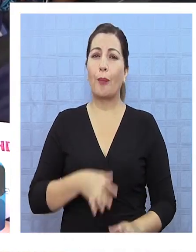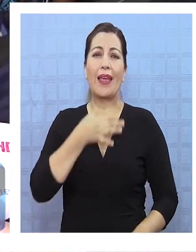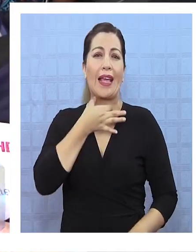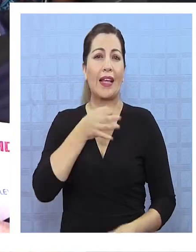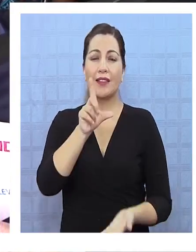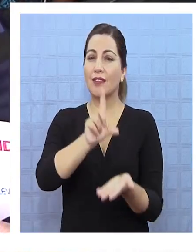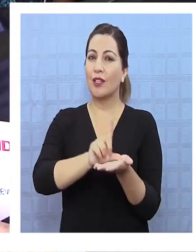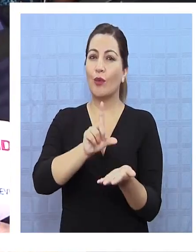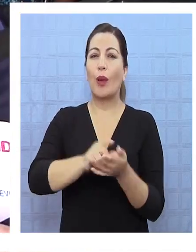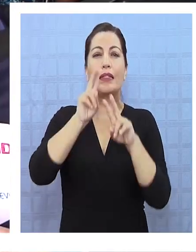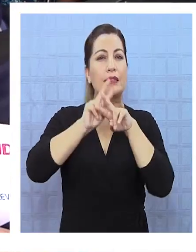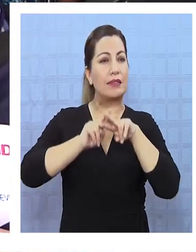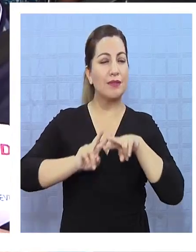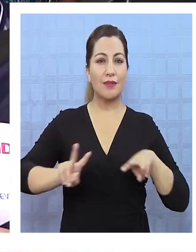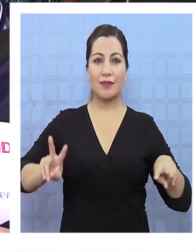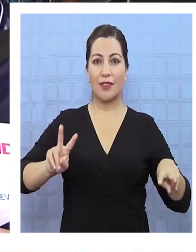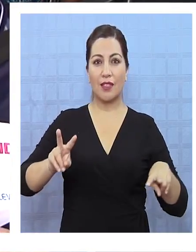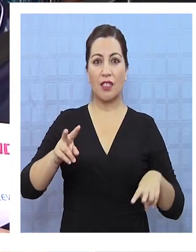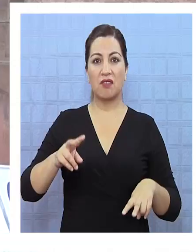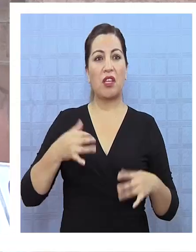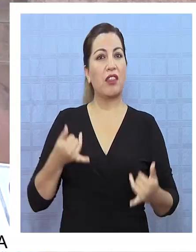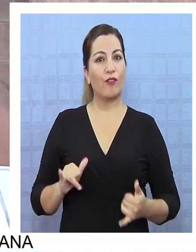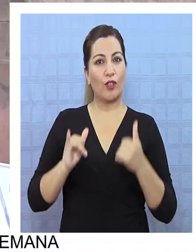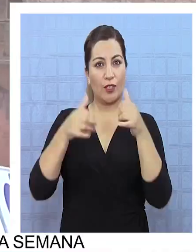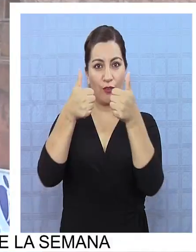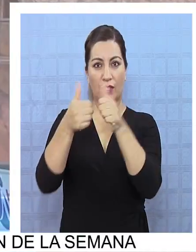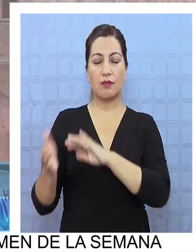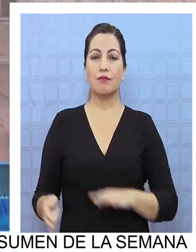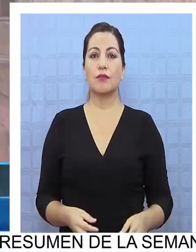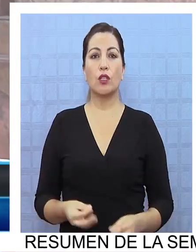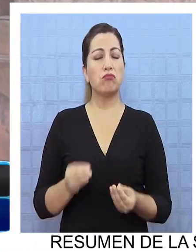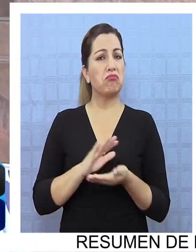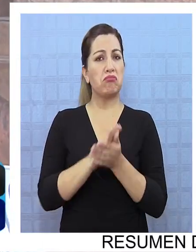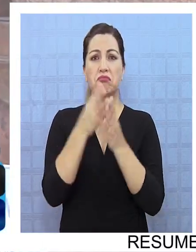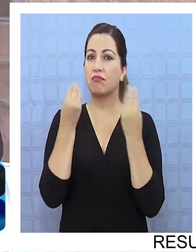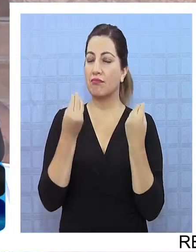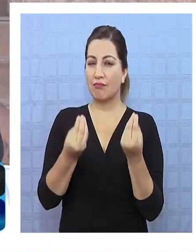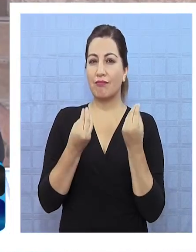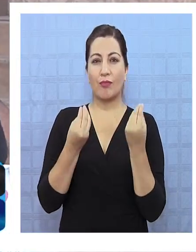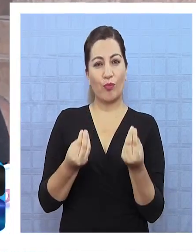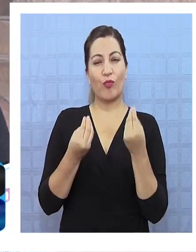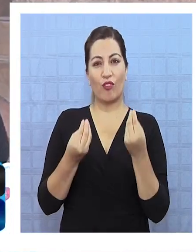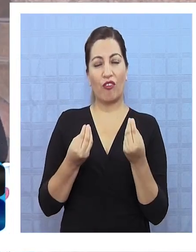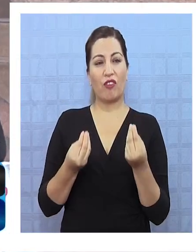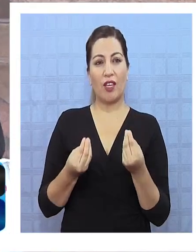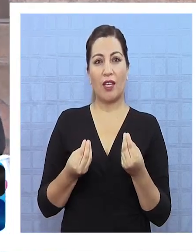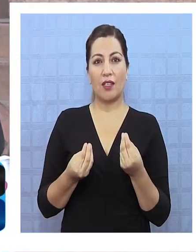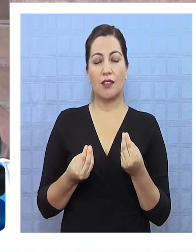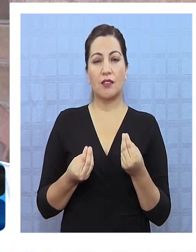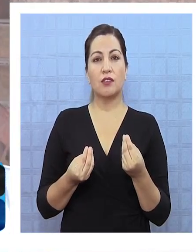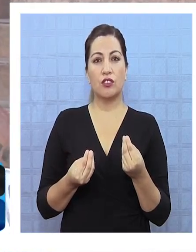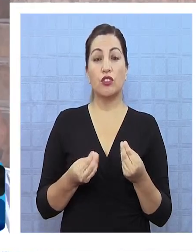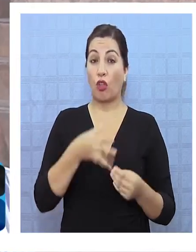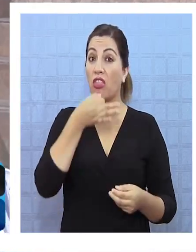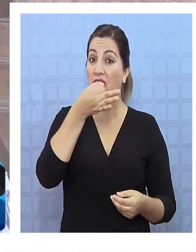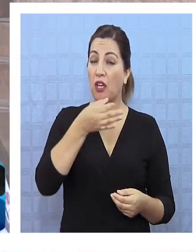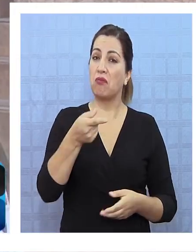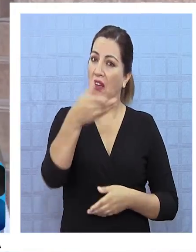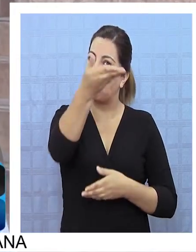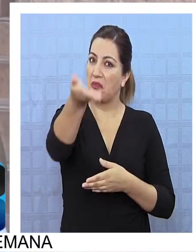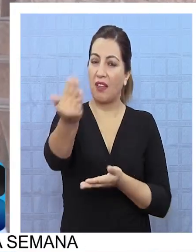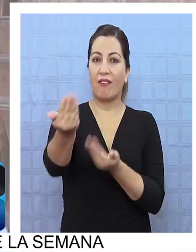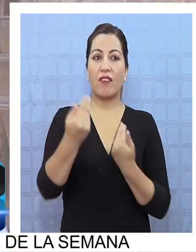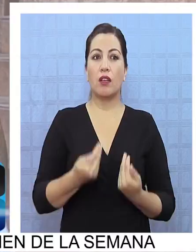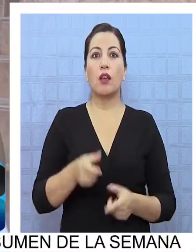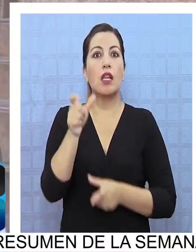lugar, todos son muy tranquilos, estamos pasando bastante bien. Excelente todo, la verdad es que muy, pero muy recomendable, la verdad que la gente nos